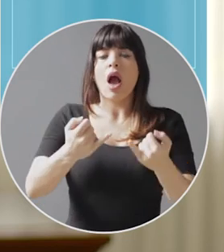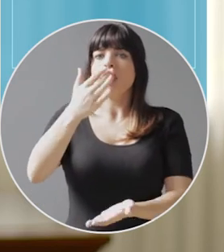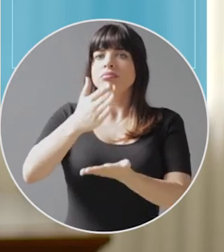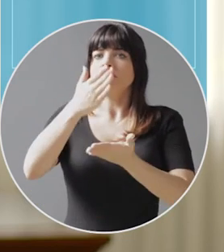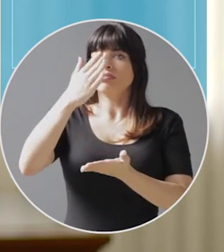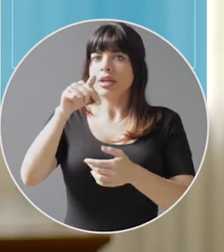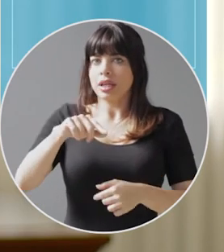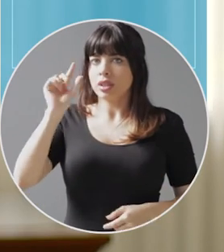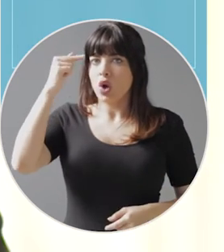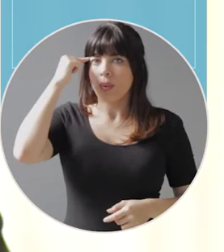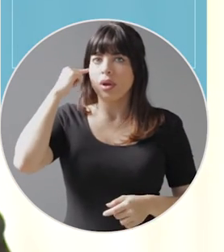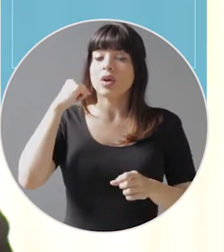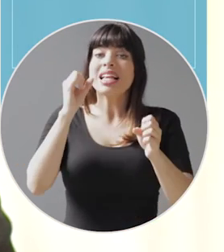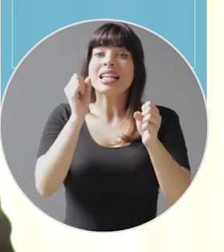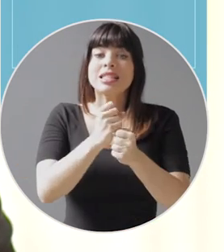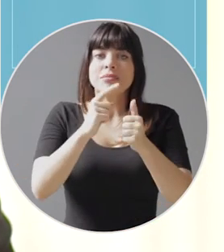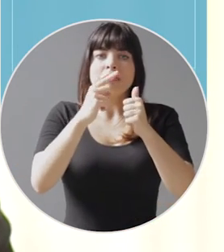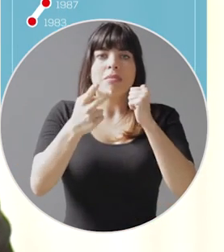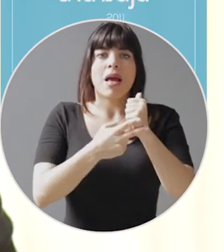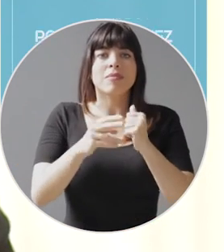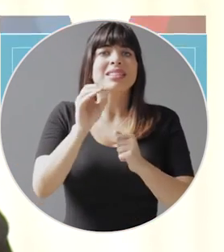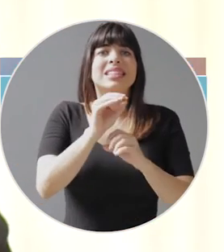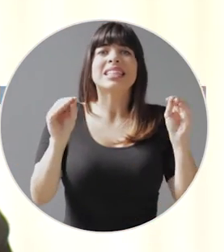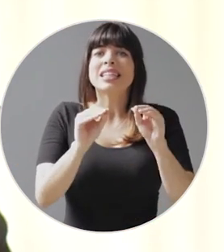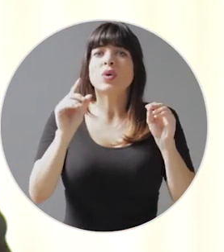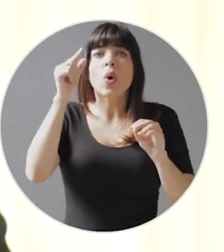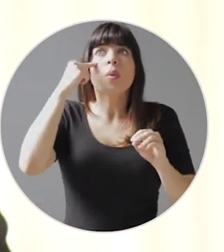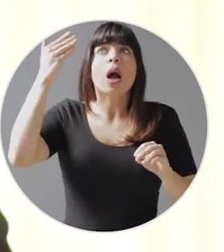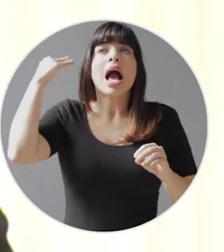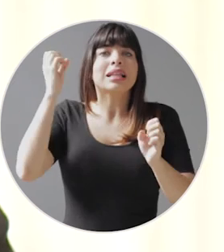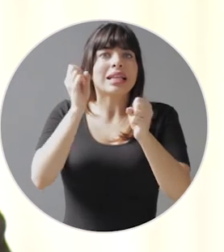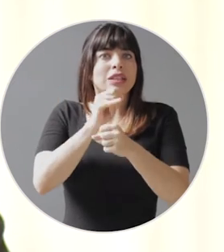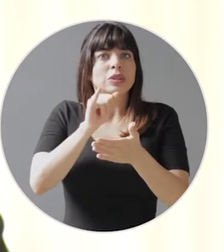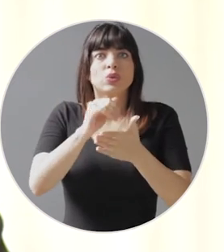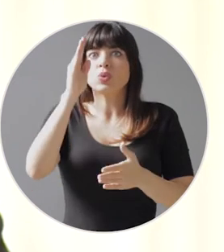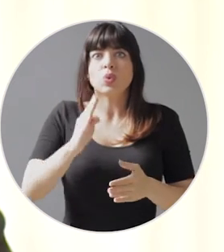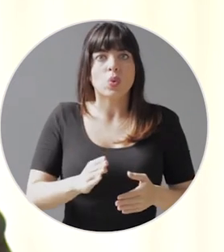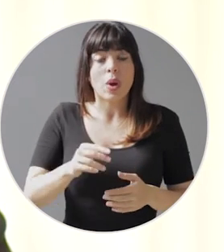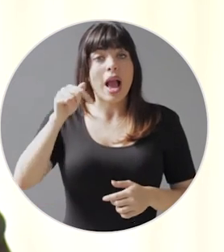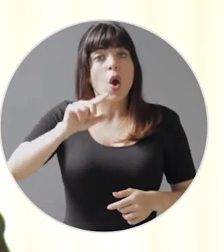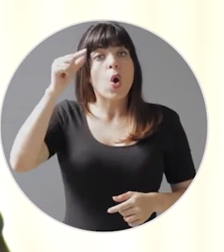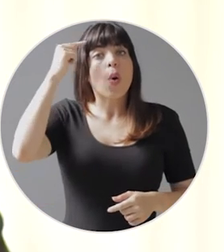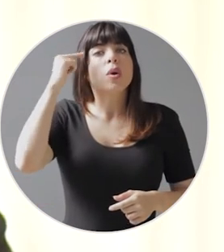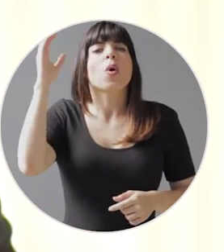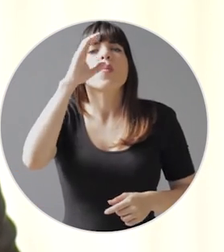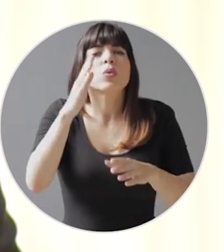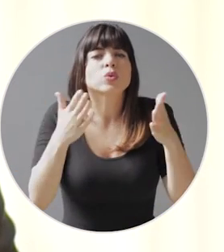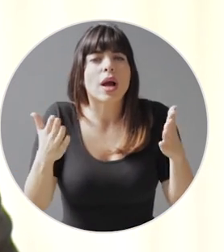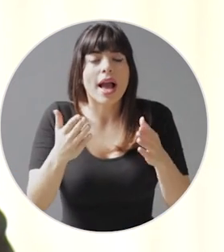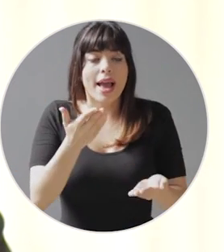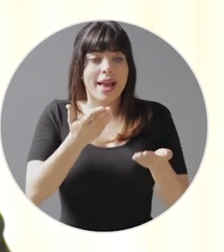este gobierno. Se hizo lo que ninguna administración había hecho antes. Este gobierno busca el equilibrio